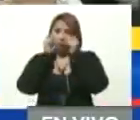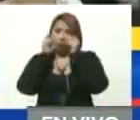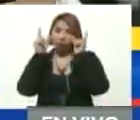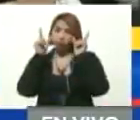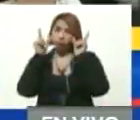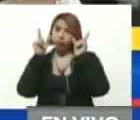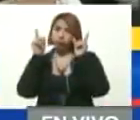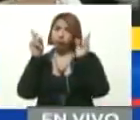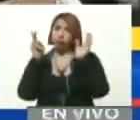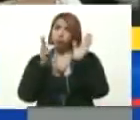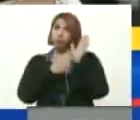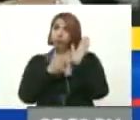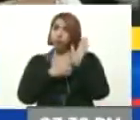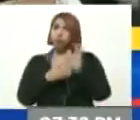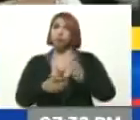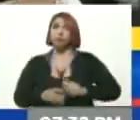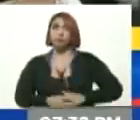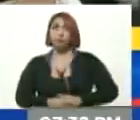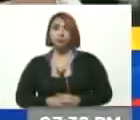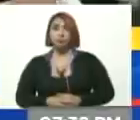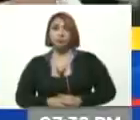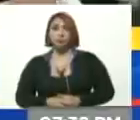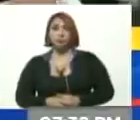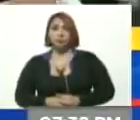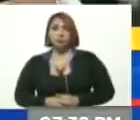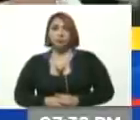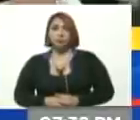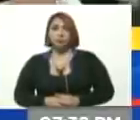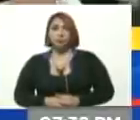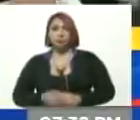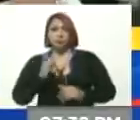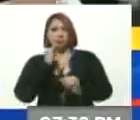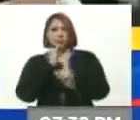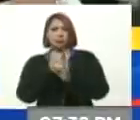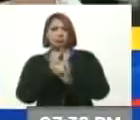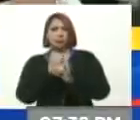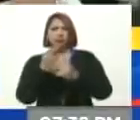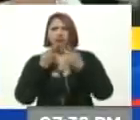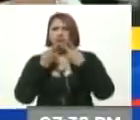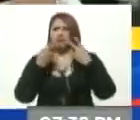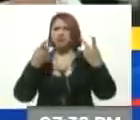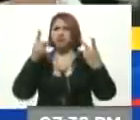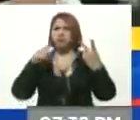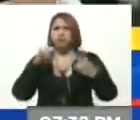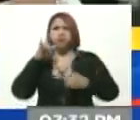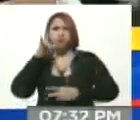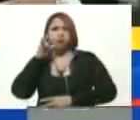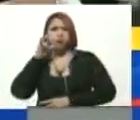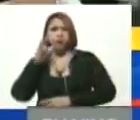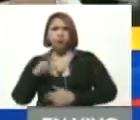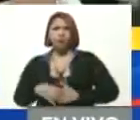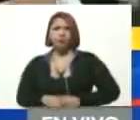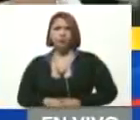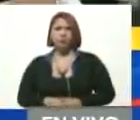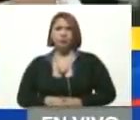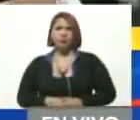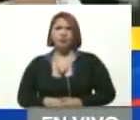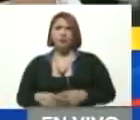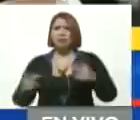verdad a través de las redes sociales, de Instagram, TikTok,